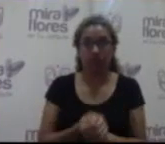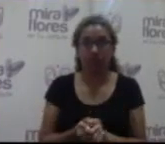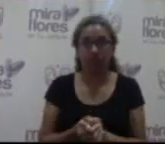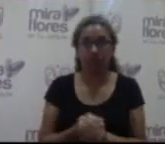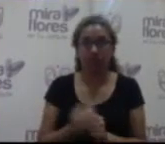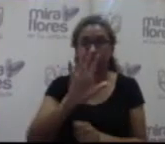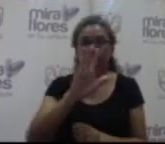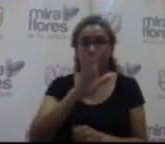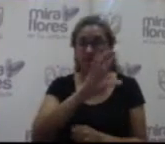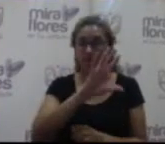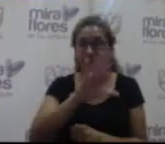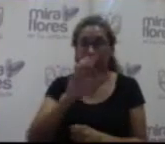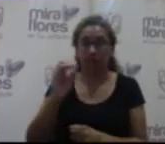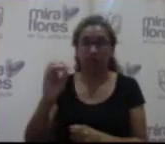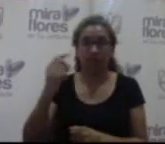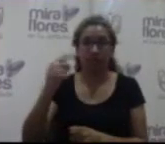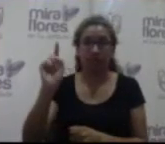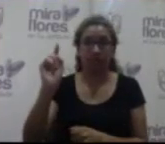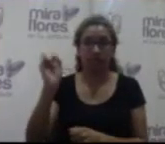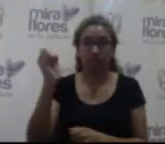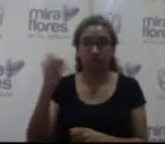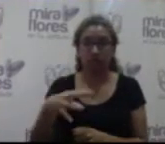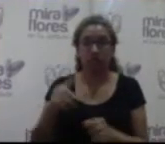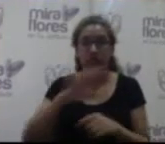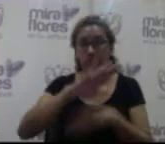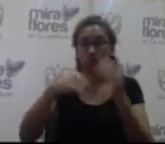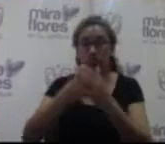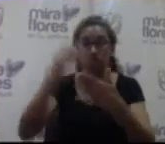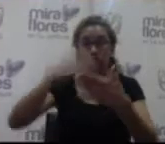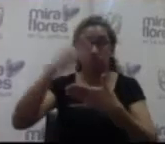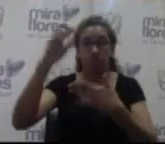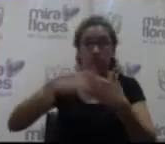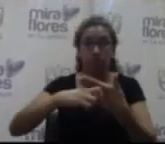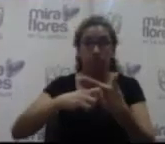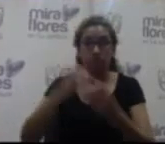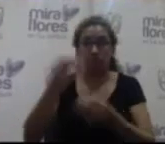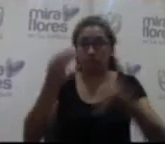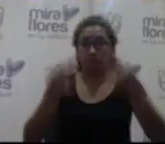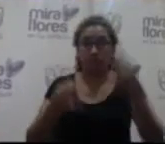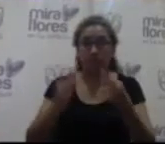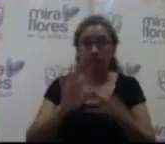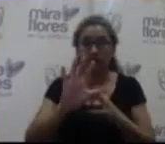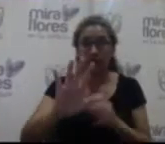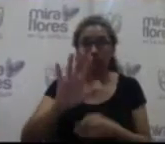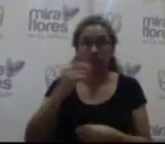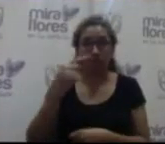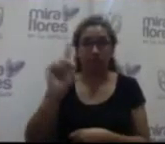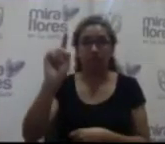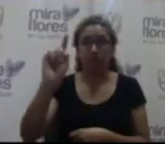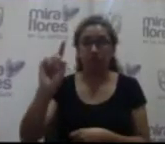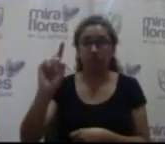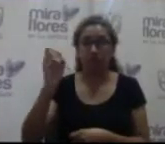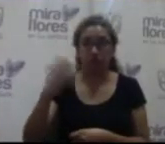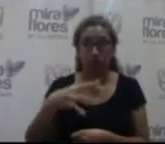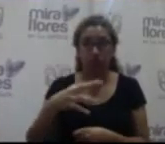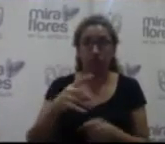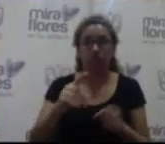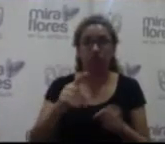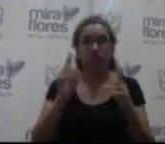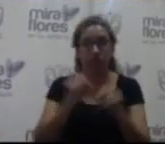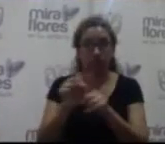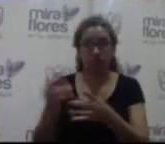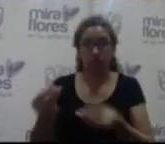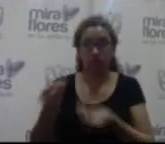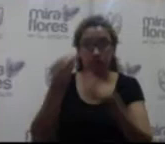por 500.000 nuevos soles todos estos proyectos daban el monto de 5 millones de nuevos soles, los mismos que fueron